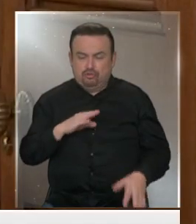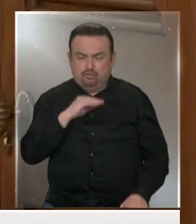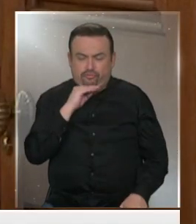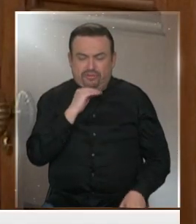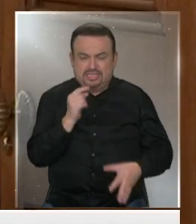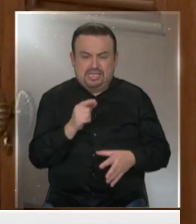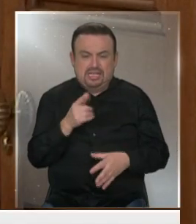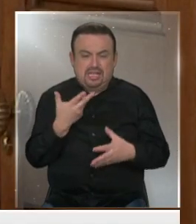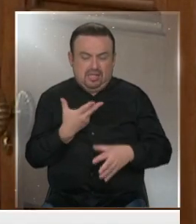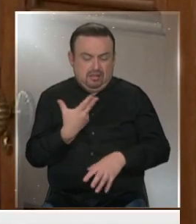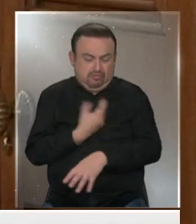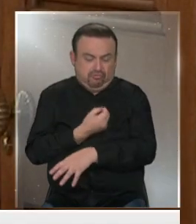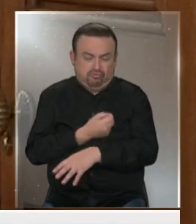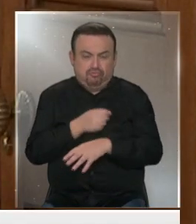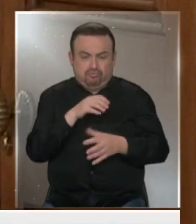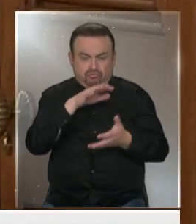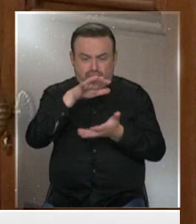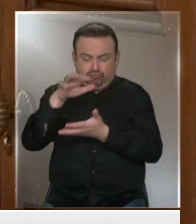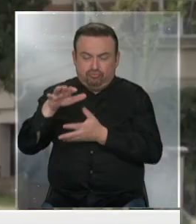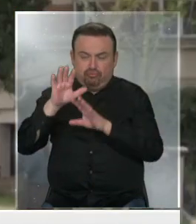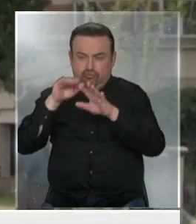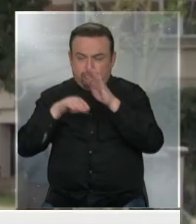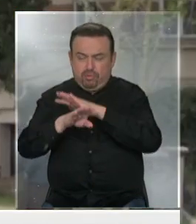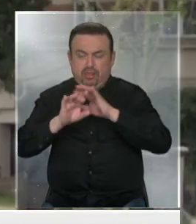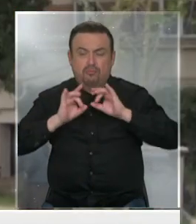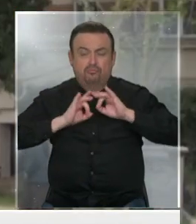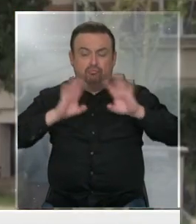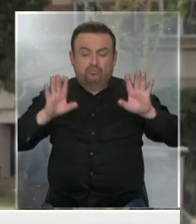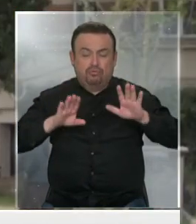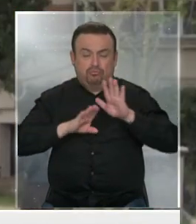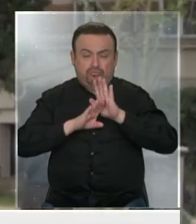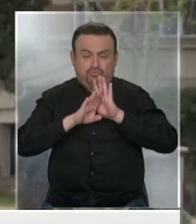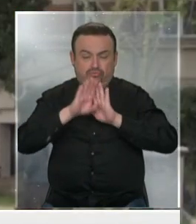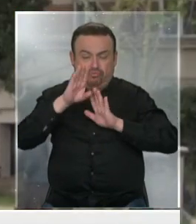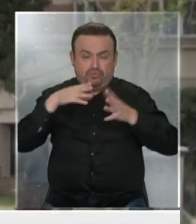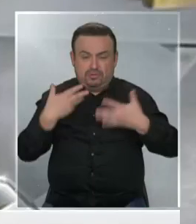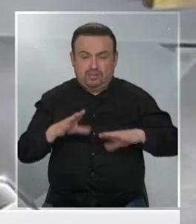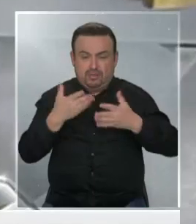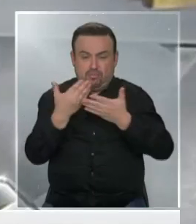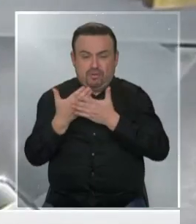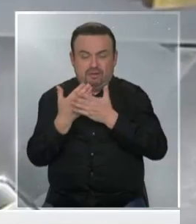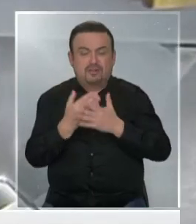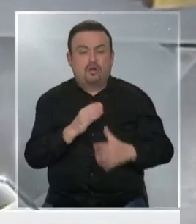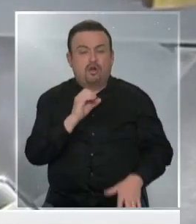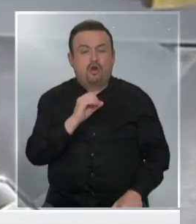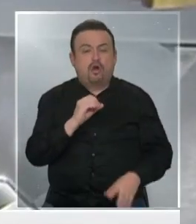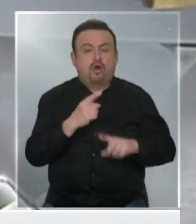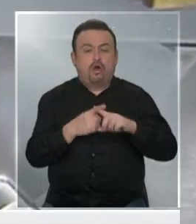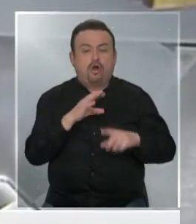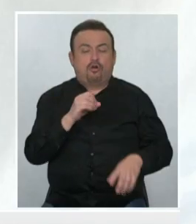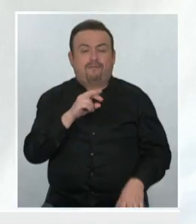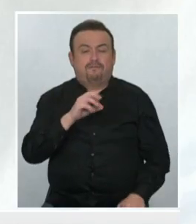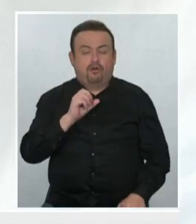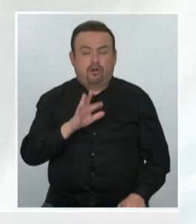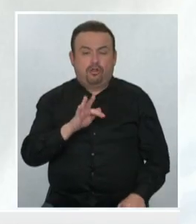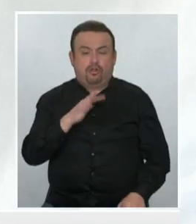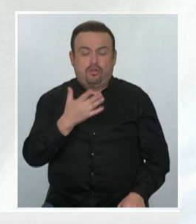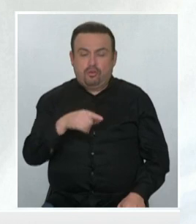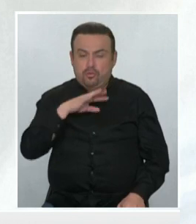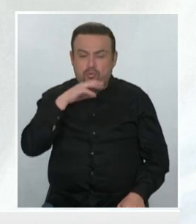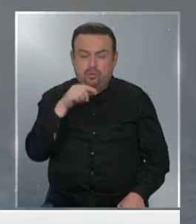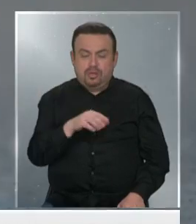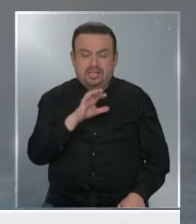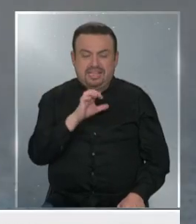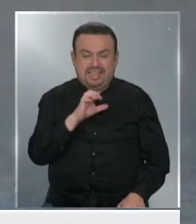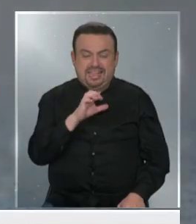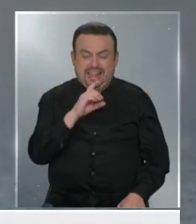stock, incluso en el caso de un nuevo PIC. Tras el amplio estudio de la Universidad de Oxford y sus buenos resultados, se va a estandarizar el uso de la